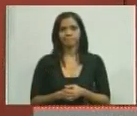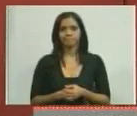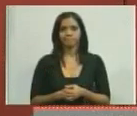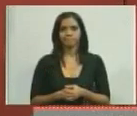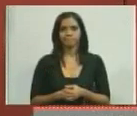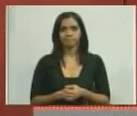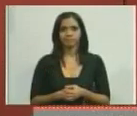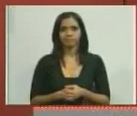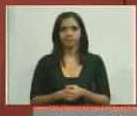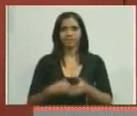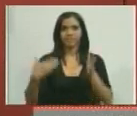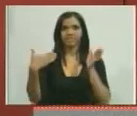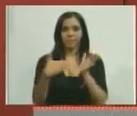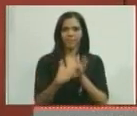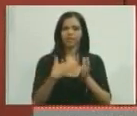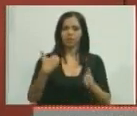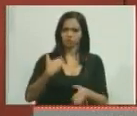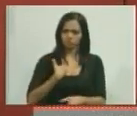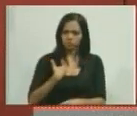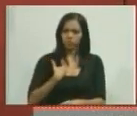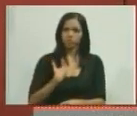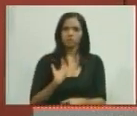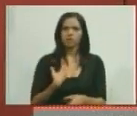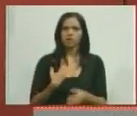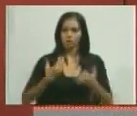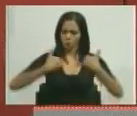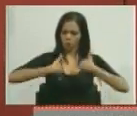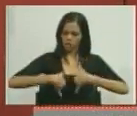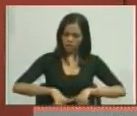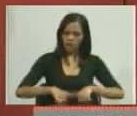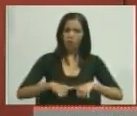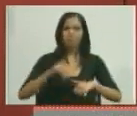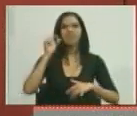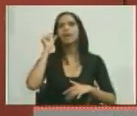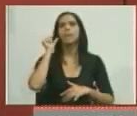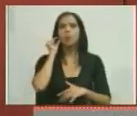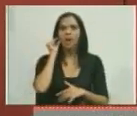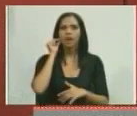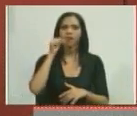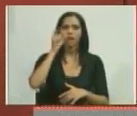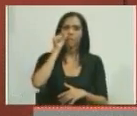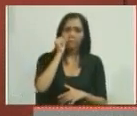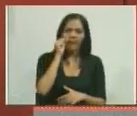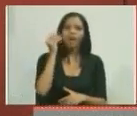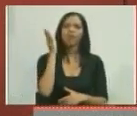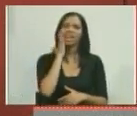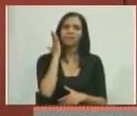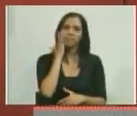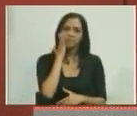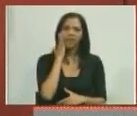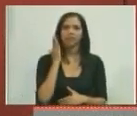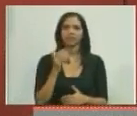Se meten con uno, se meten con los hijos, se meten con la mujer, con el papá, con la mamá.